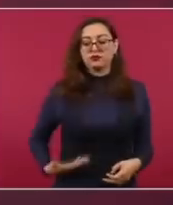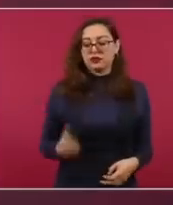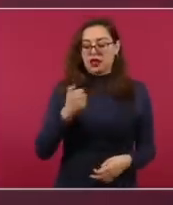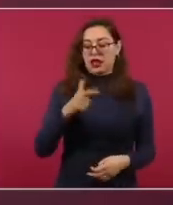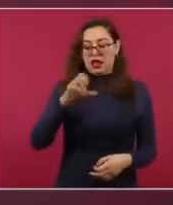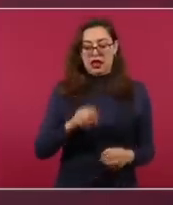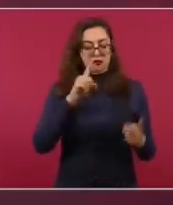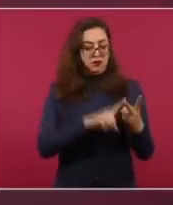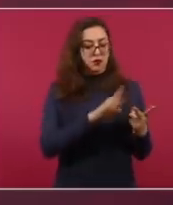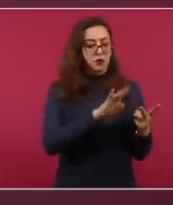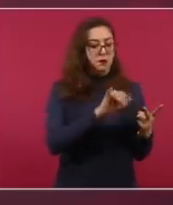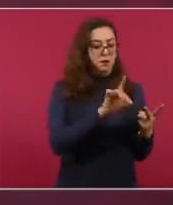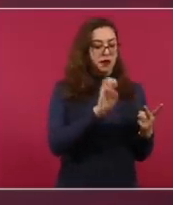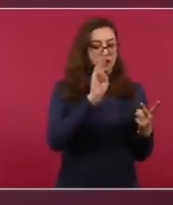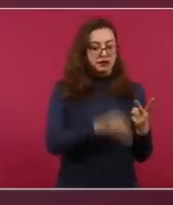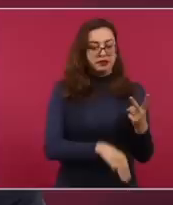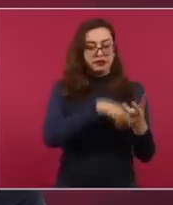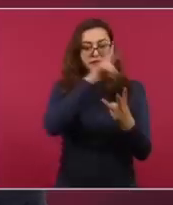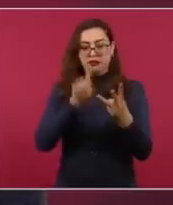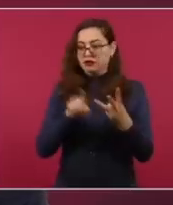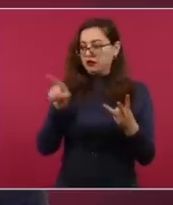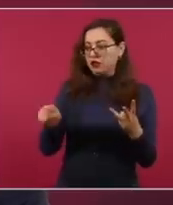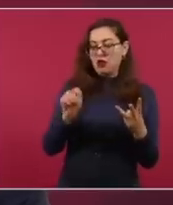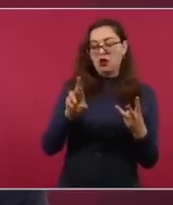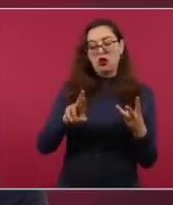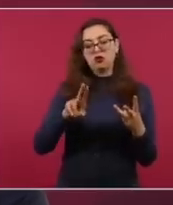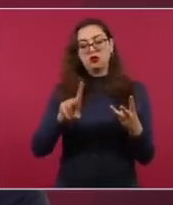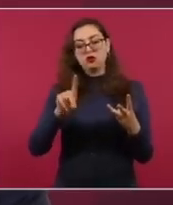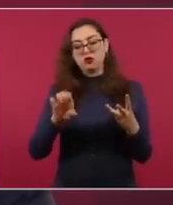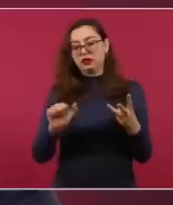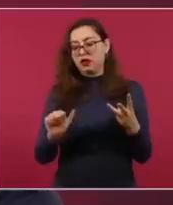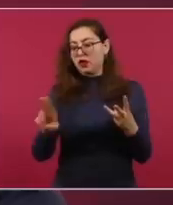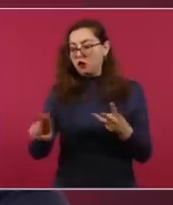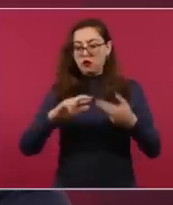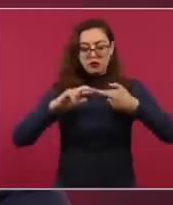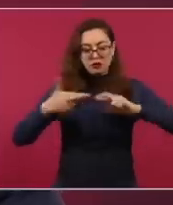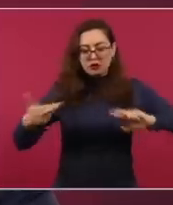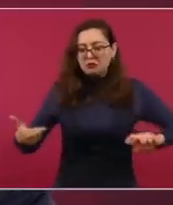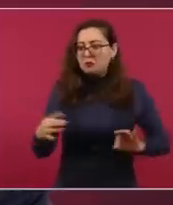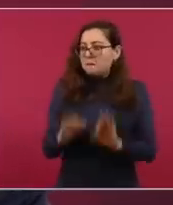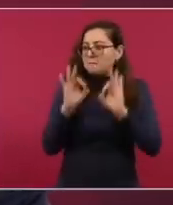el presidente Biden, el presidente ministro Trudeau es cada vez mejor y más cercana,